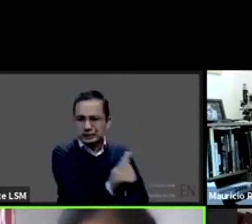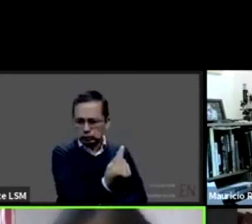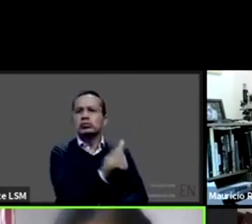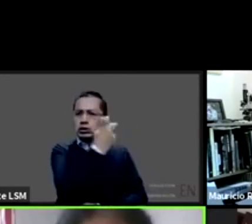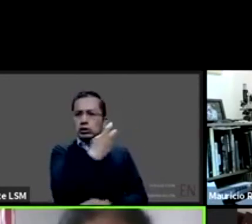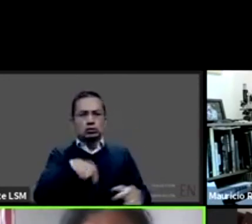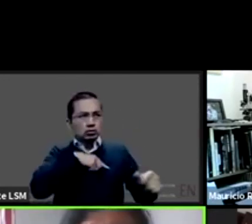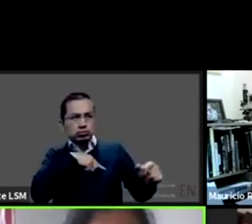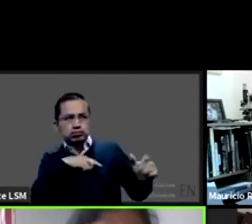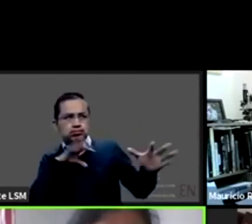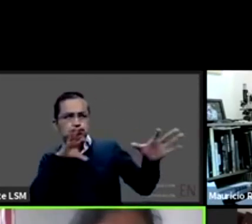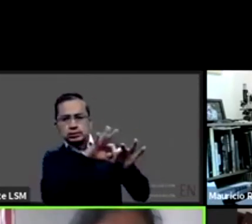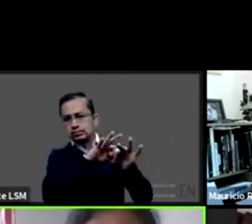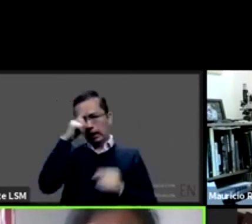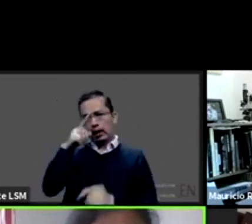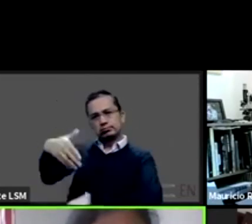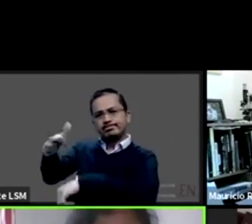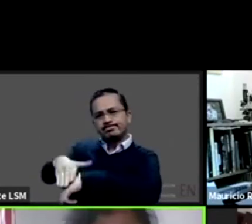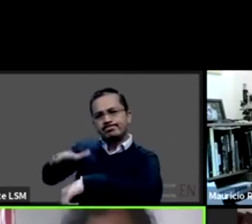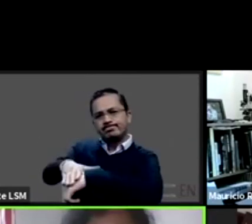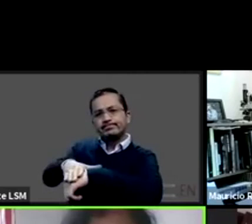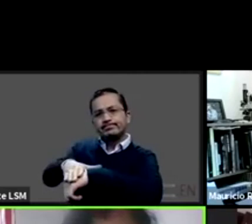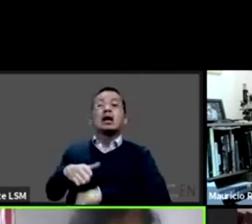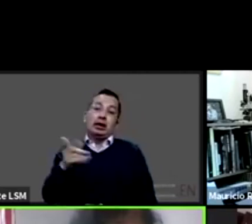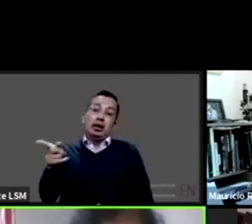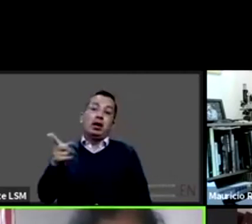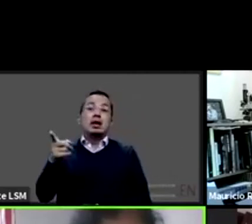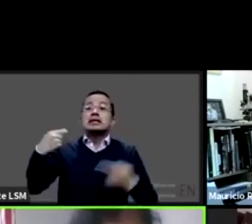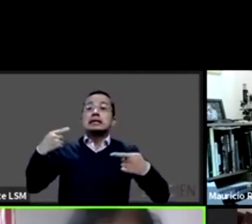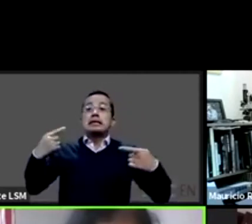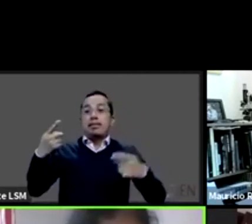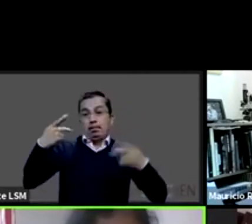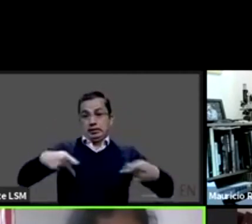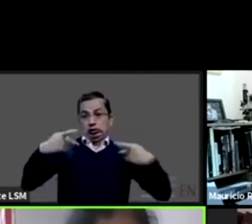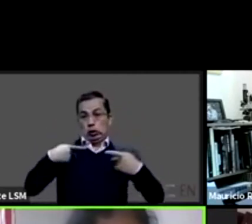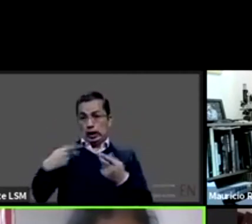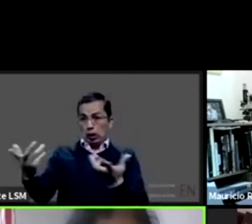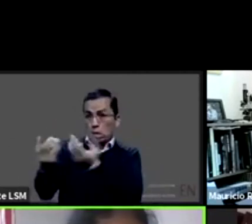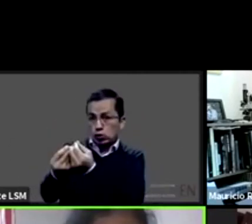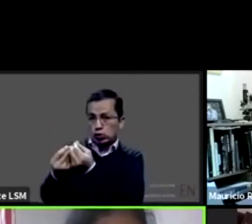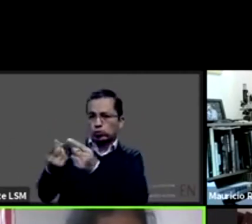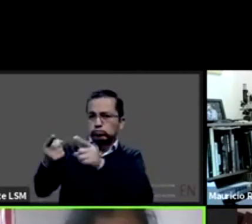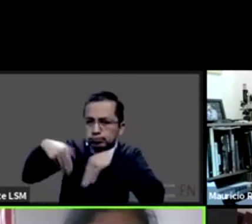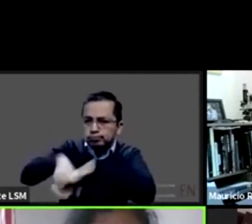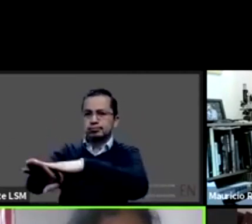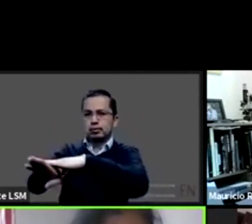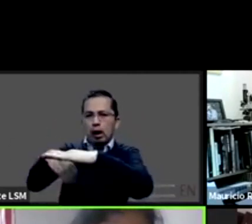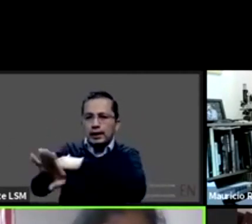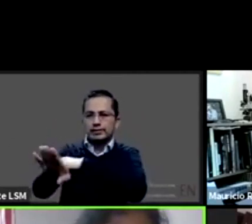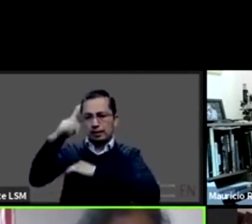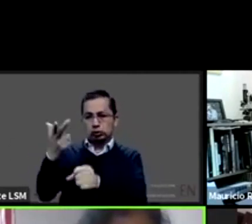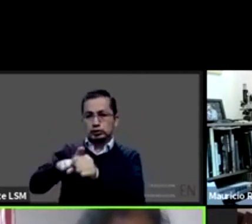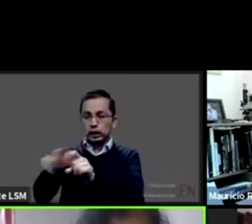esta figura del cuidador tiene que estar en cualquier niño cualquier niña y cualquier adolescente que esté y se